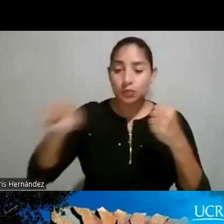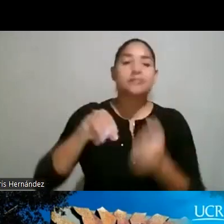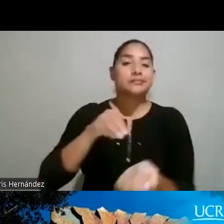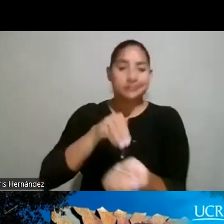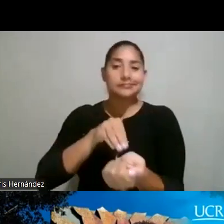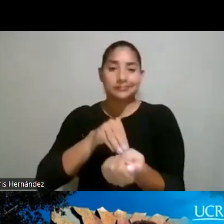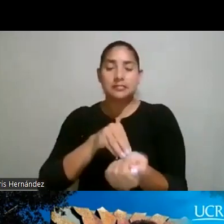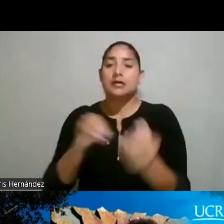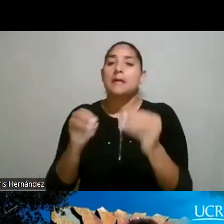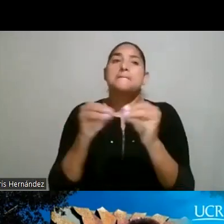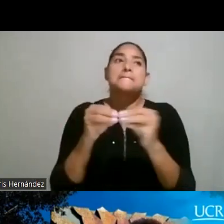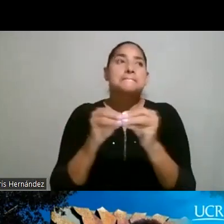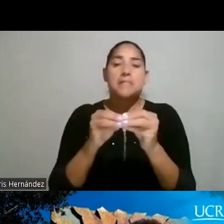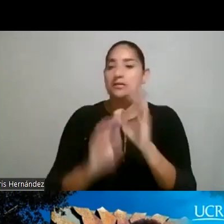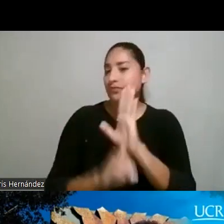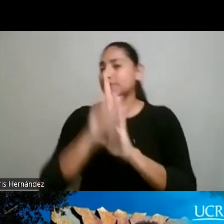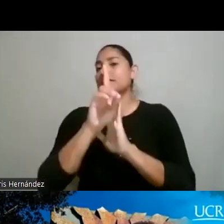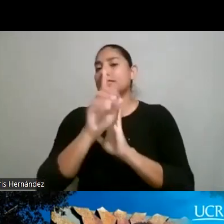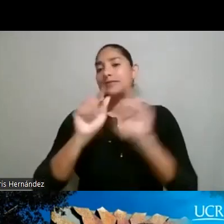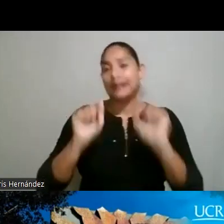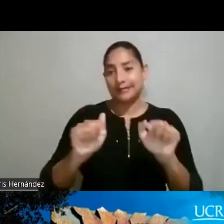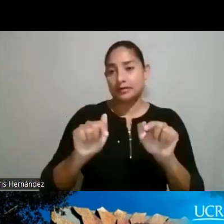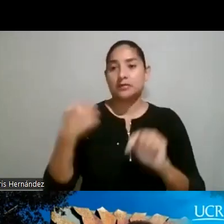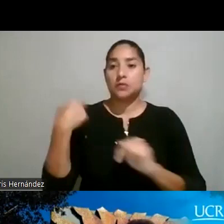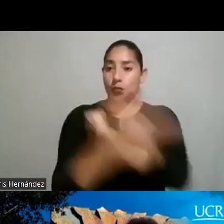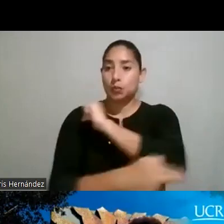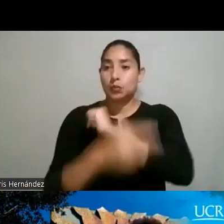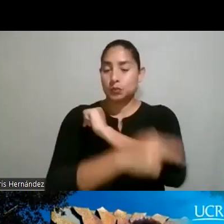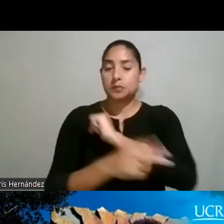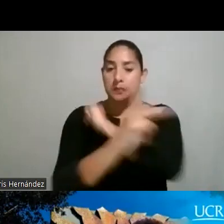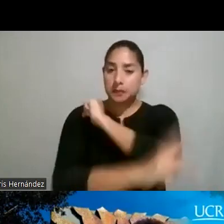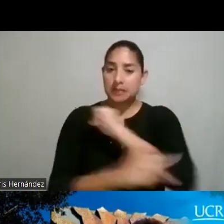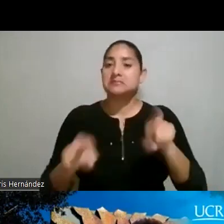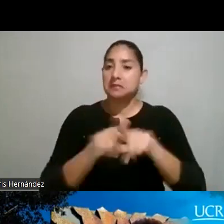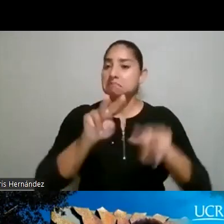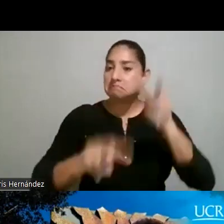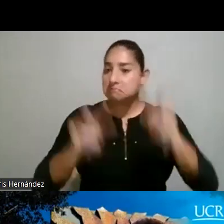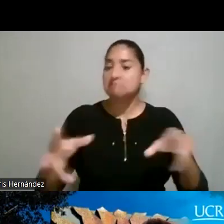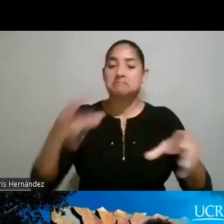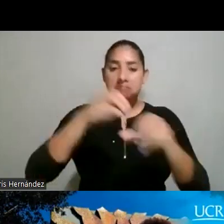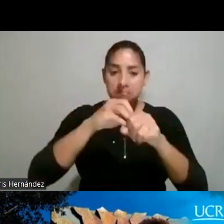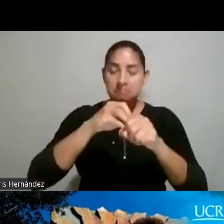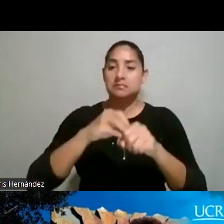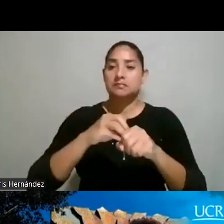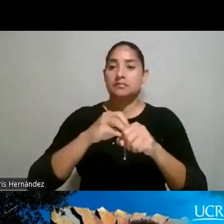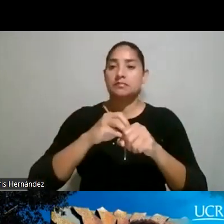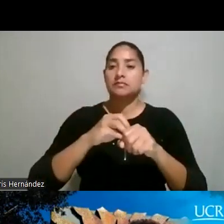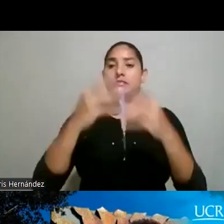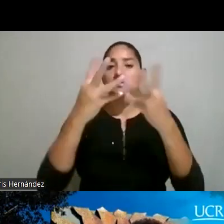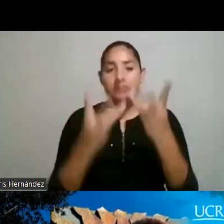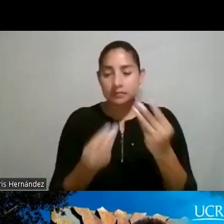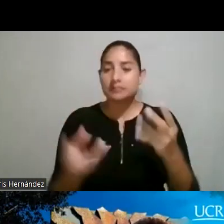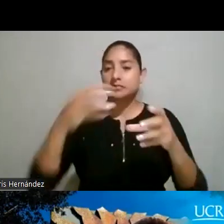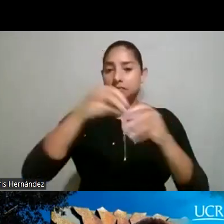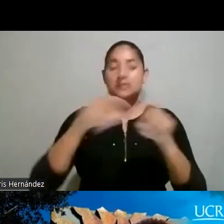es una de las más desarrolladas también, ¿verdad? Entonces, pues, esta otra variación en la nomenclatura, digamos,